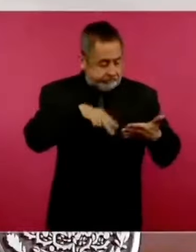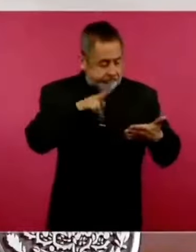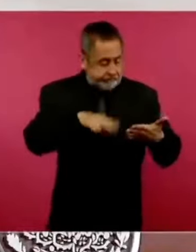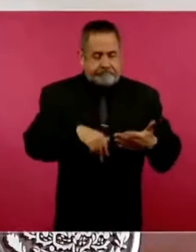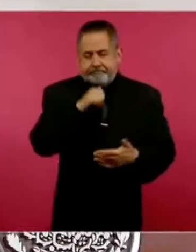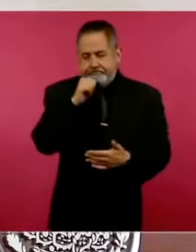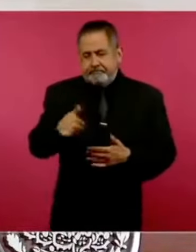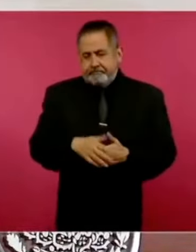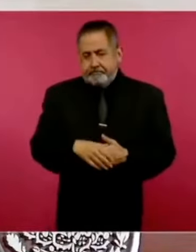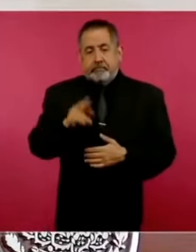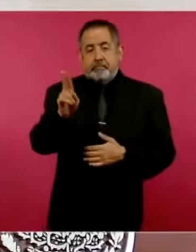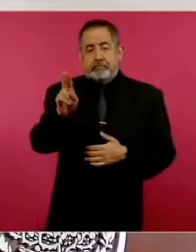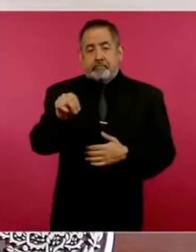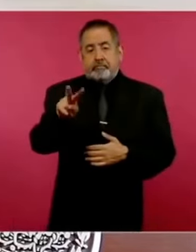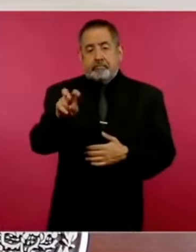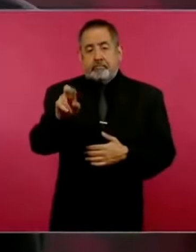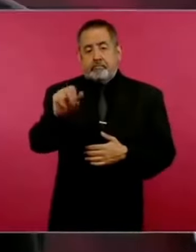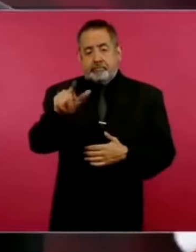menos Muchísimos.